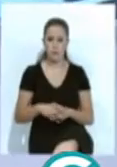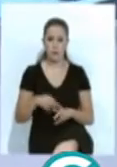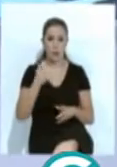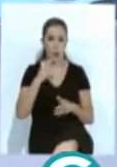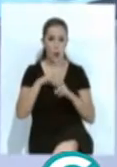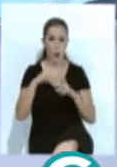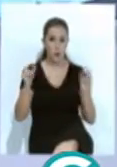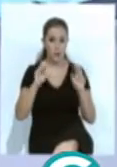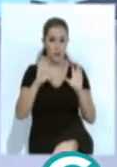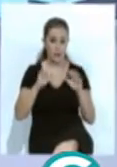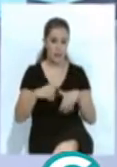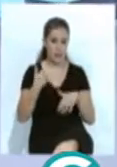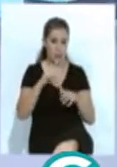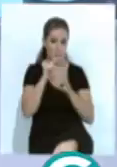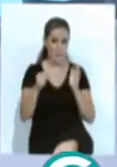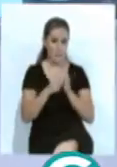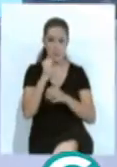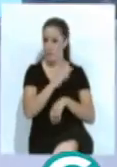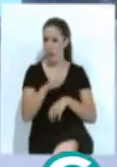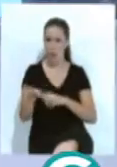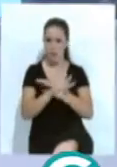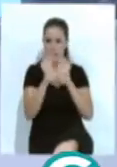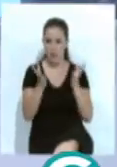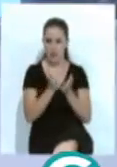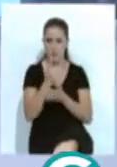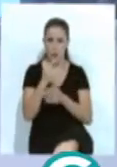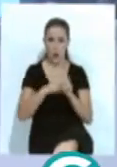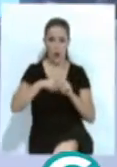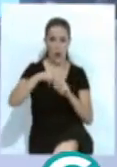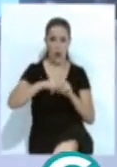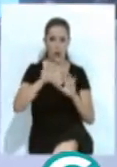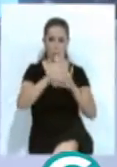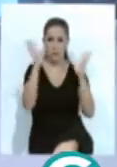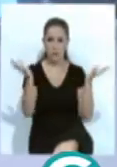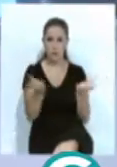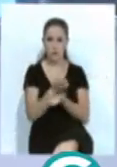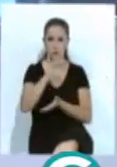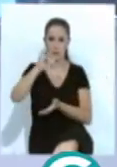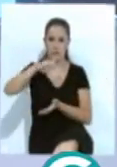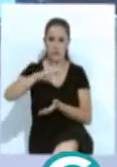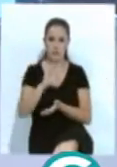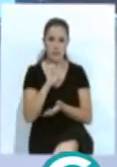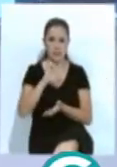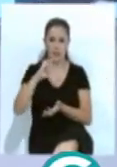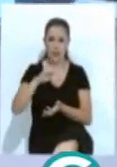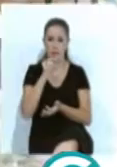La Universidad de Cádiz entre las mil mejores del mundo, según el ranking mundial Times Higher Education.